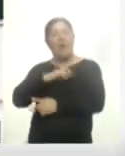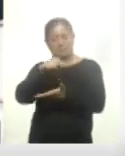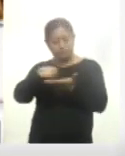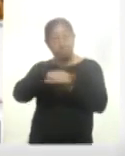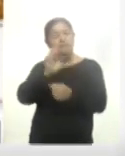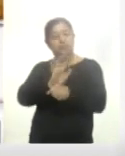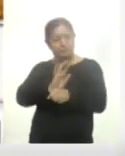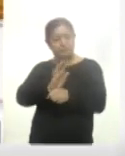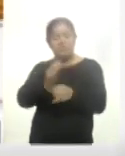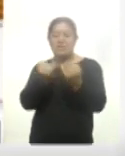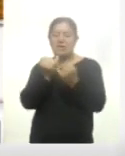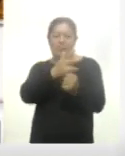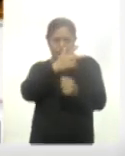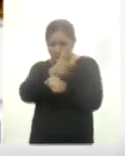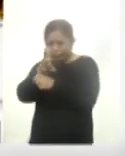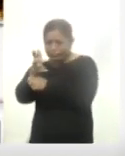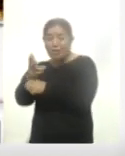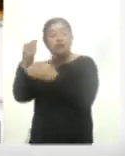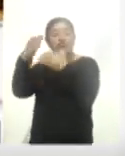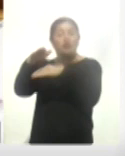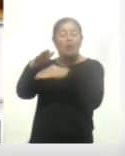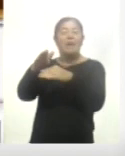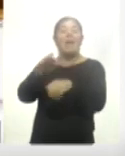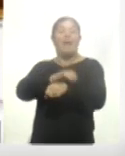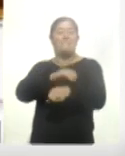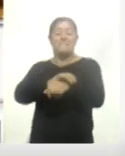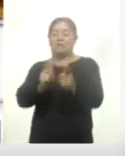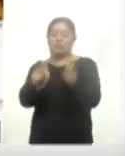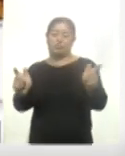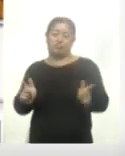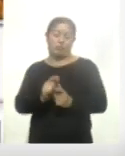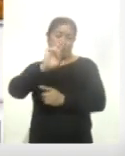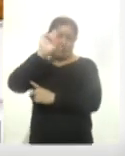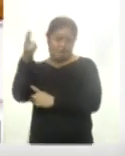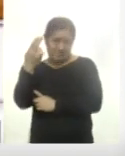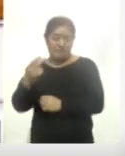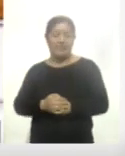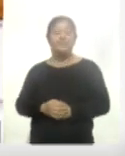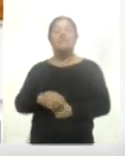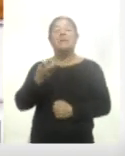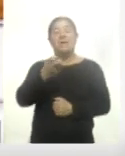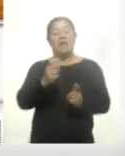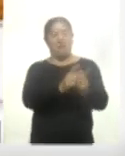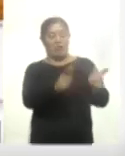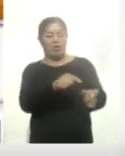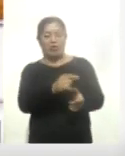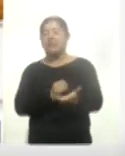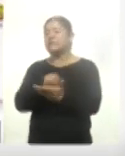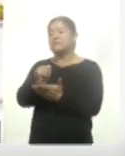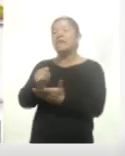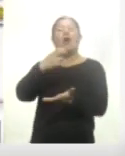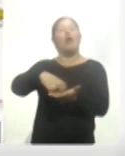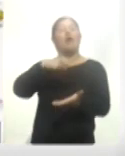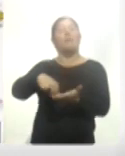produciéndola sobre un grupo de amigos de la universidad que deciden comprar unos terrenos cuando son